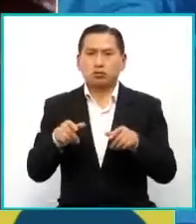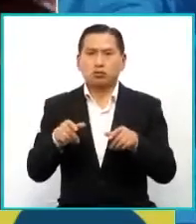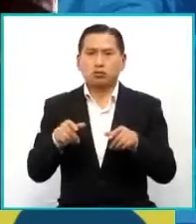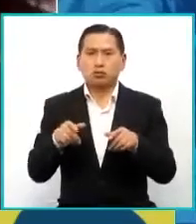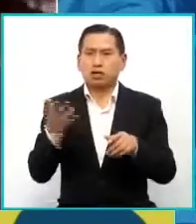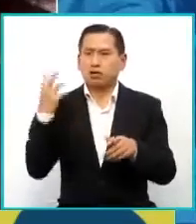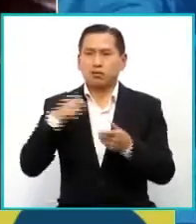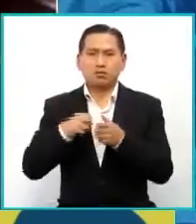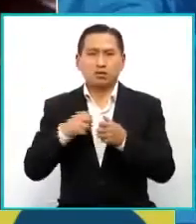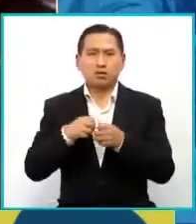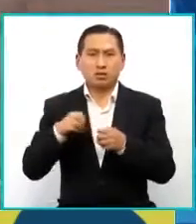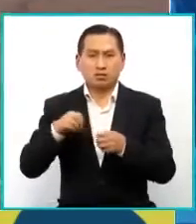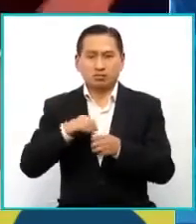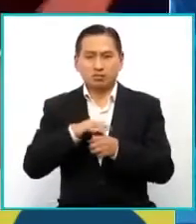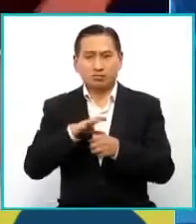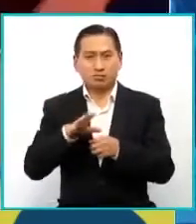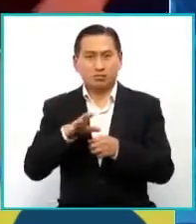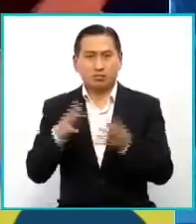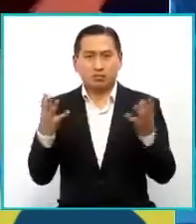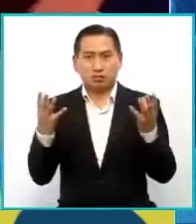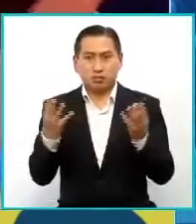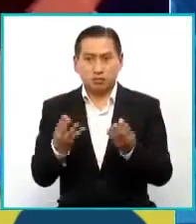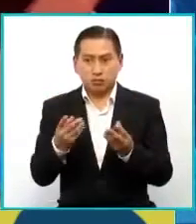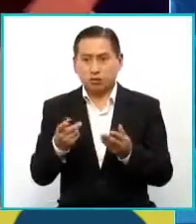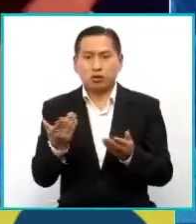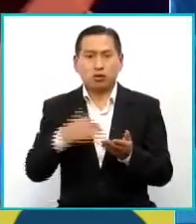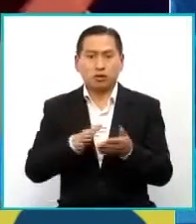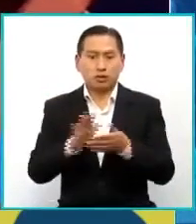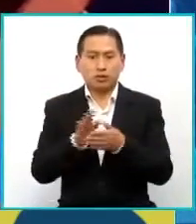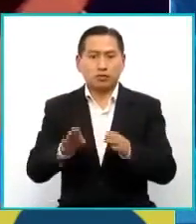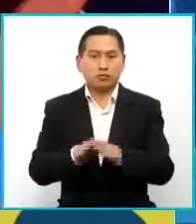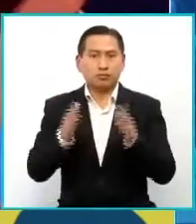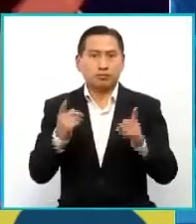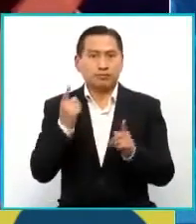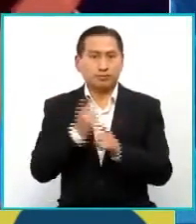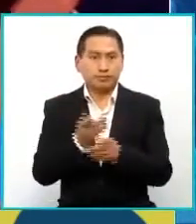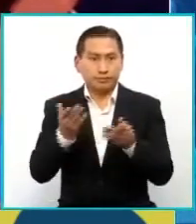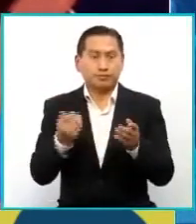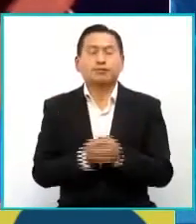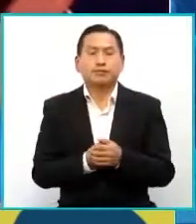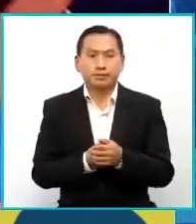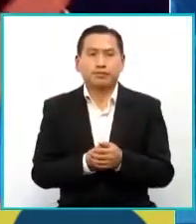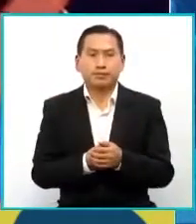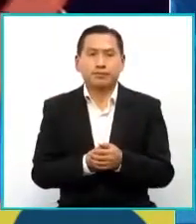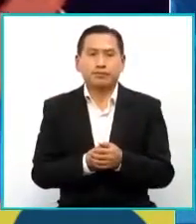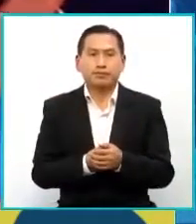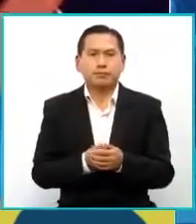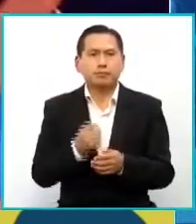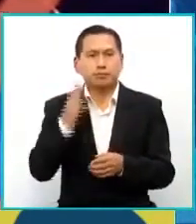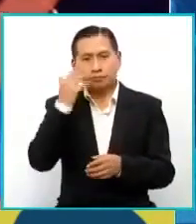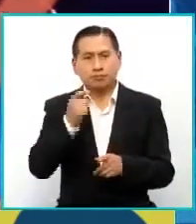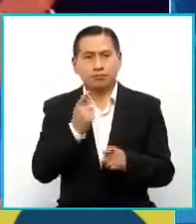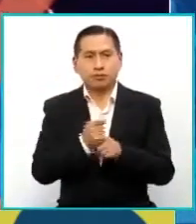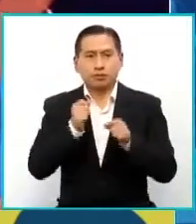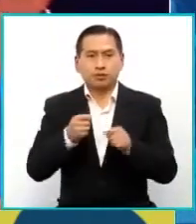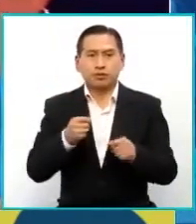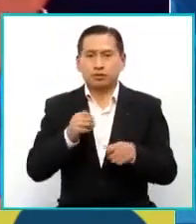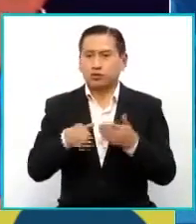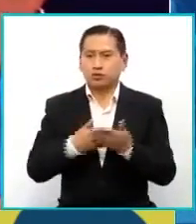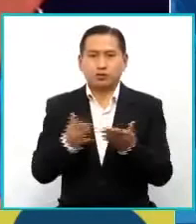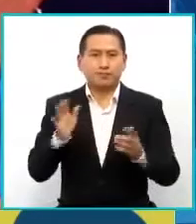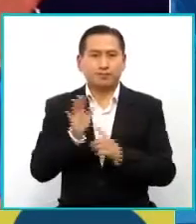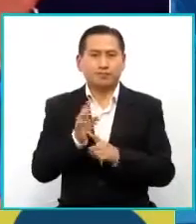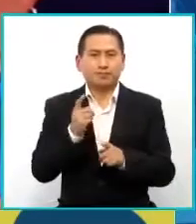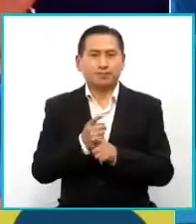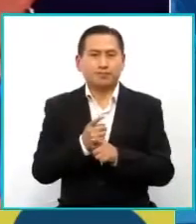sido una de las primeras funciones de que se abrió el cine y una belleza poder compartir la